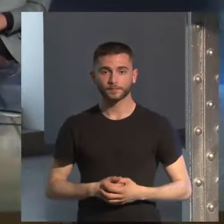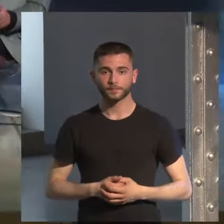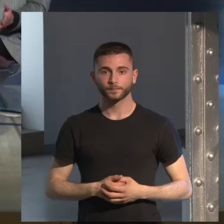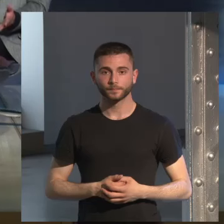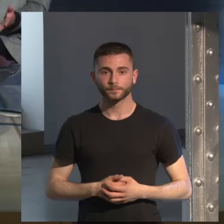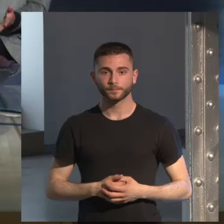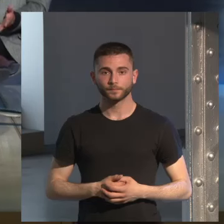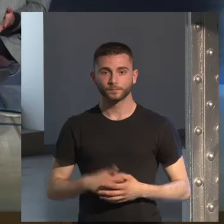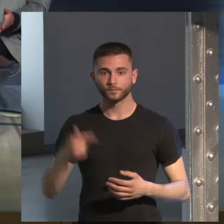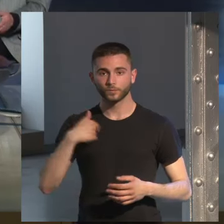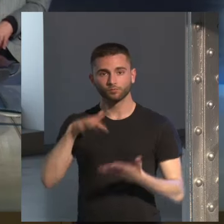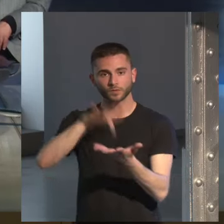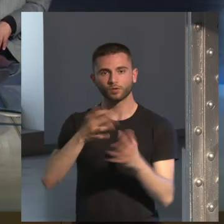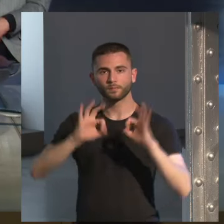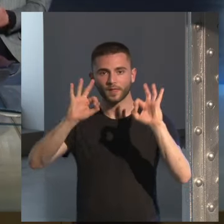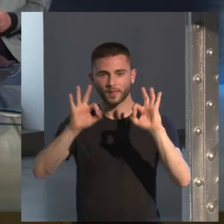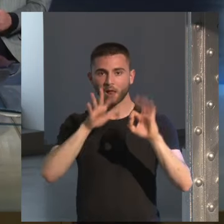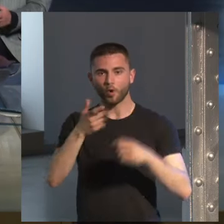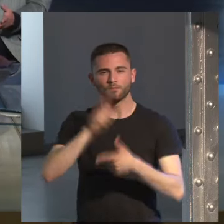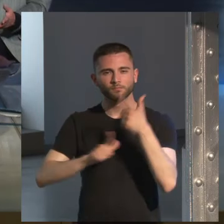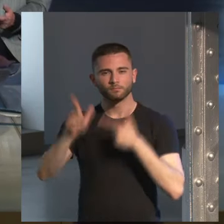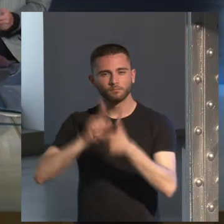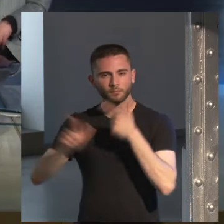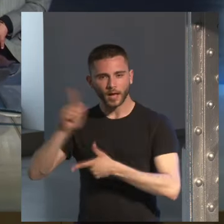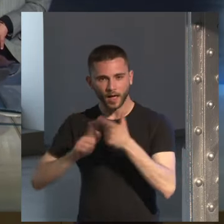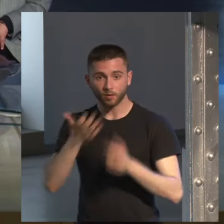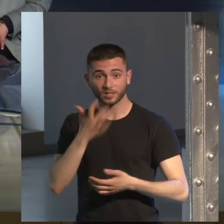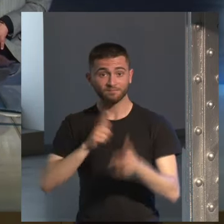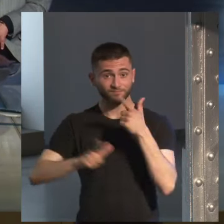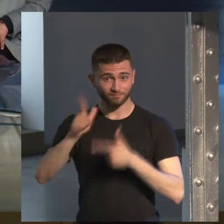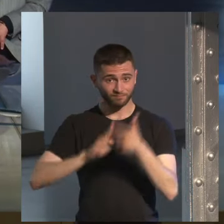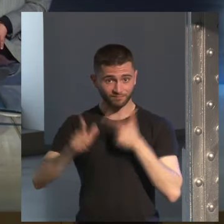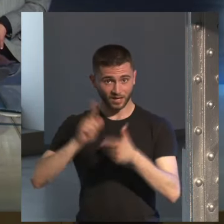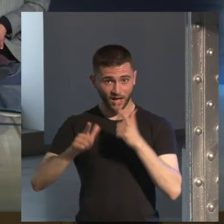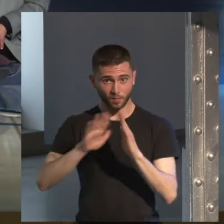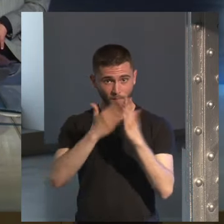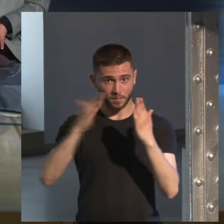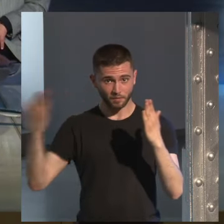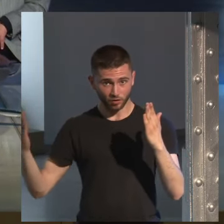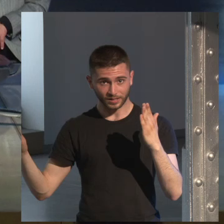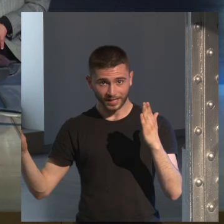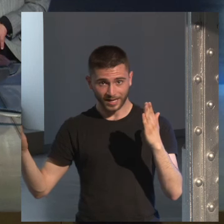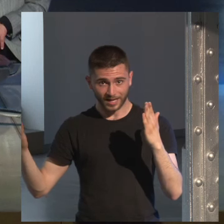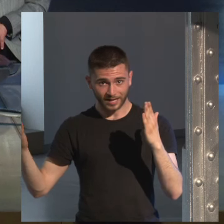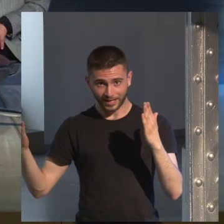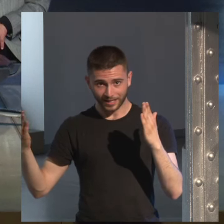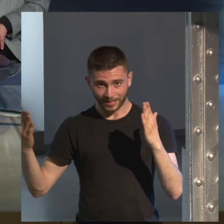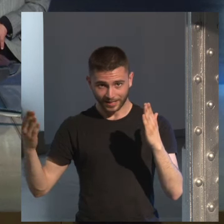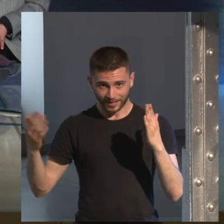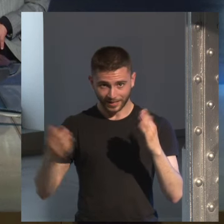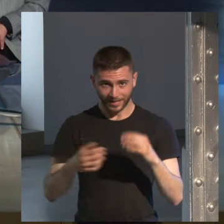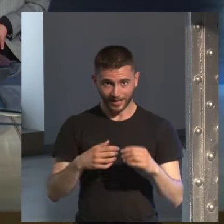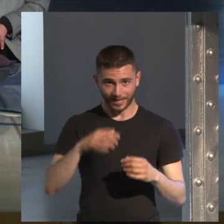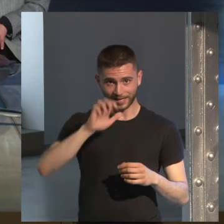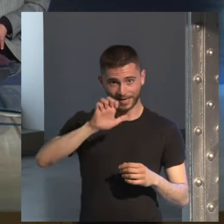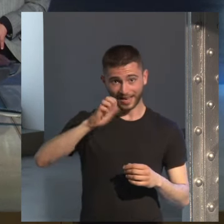yo estoy en un momento especial porque estoy viajando cuando uno está viajando la biblioteca está en el en el ebook